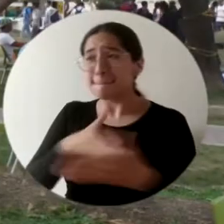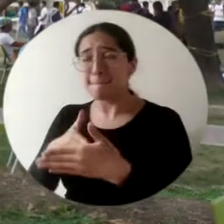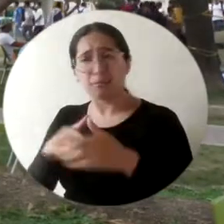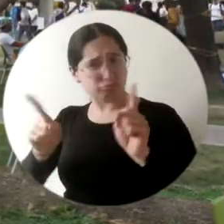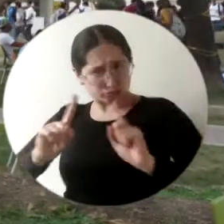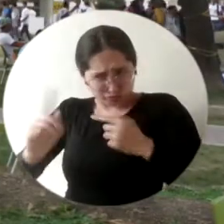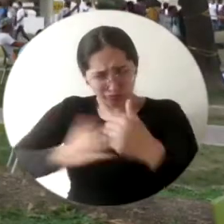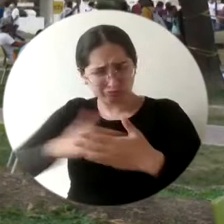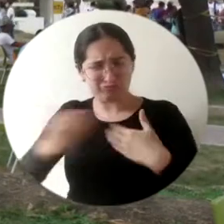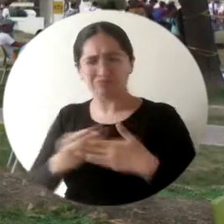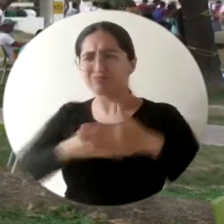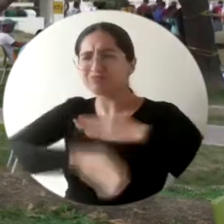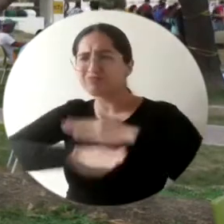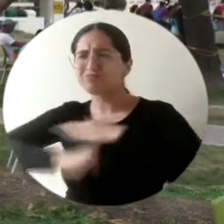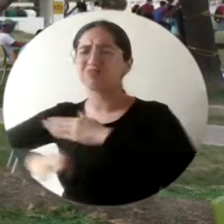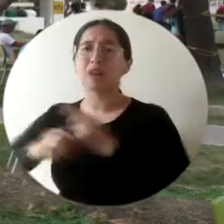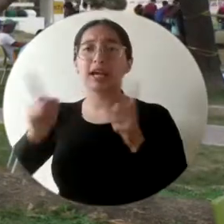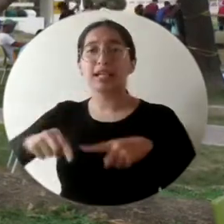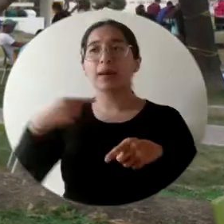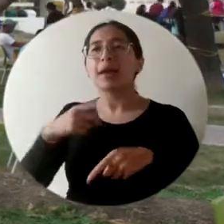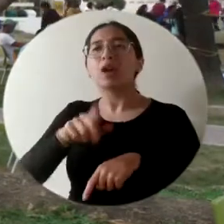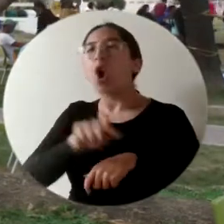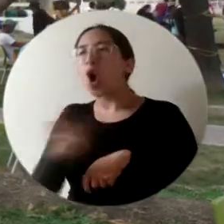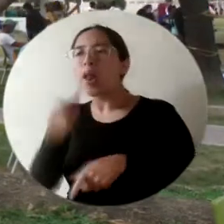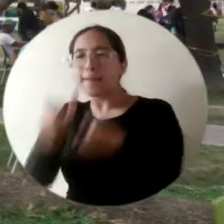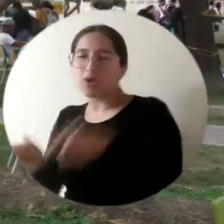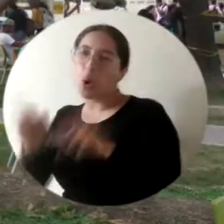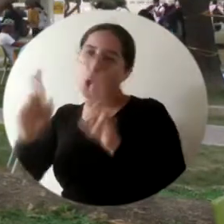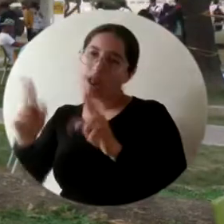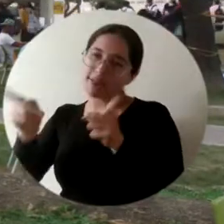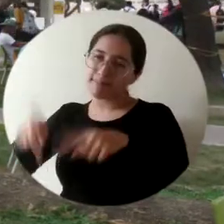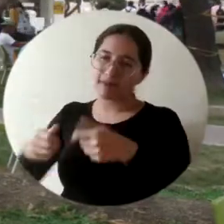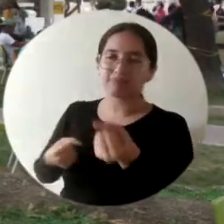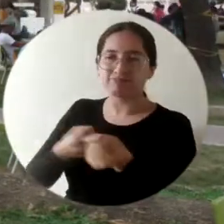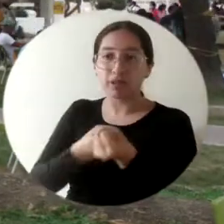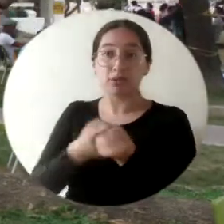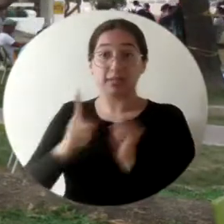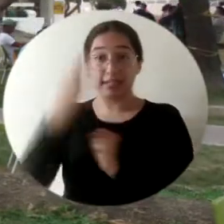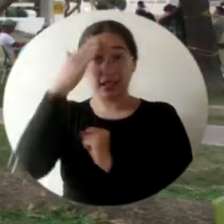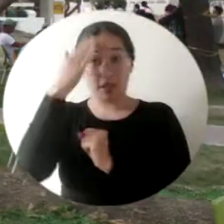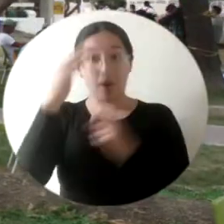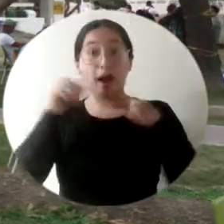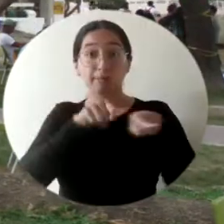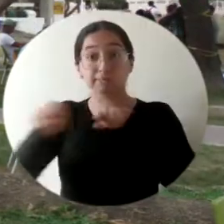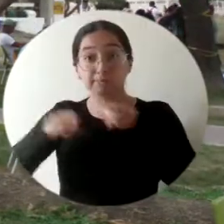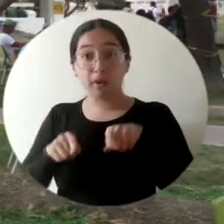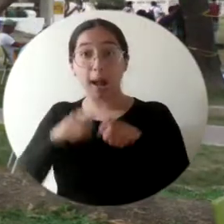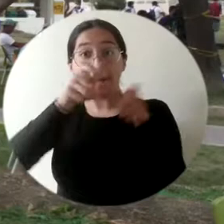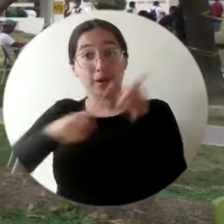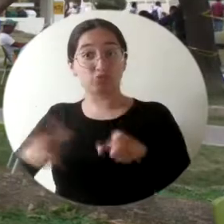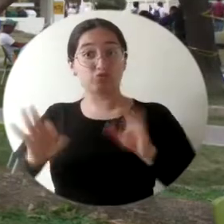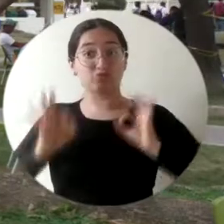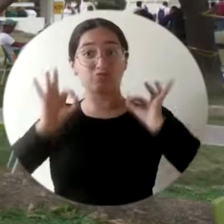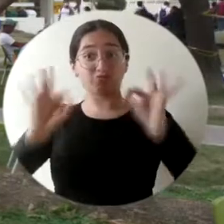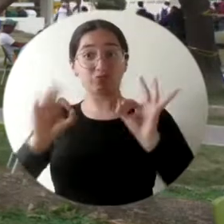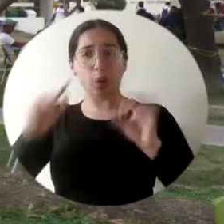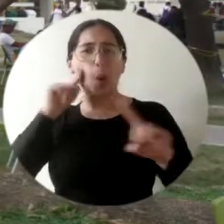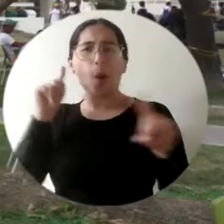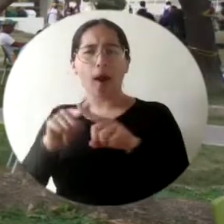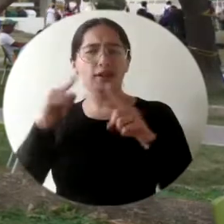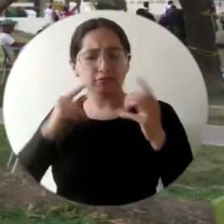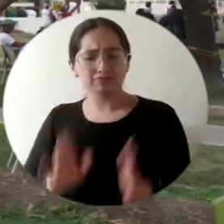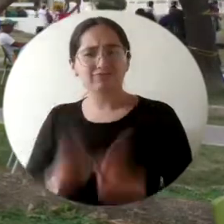la vida les ponga y que siempre busquen personas que los puedan ayudar. Yo creo que en el mundo hay muchas personas buenas